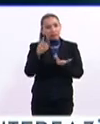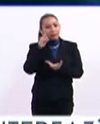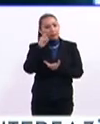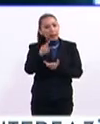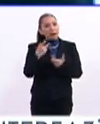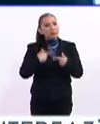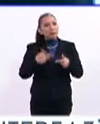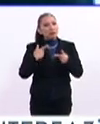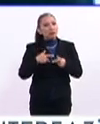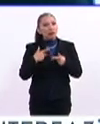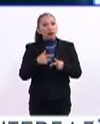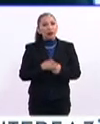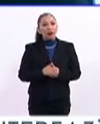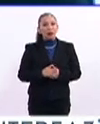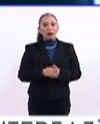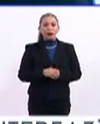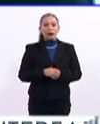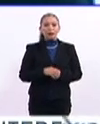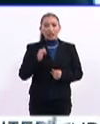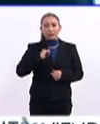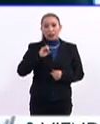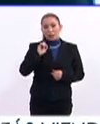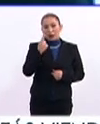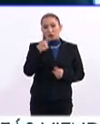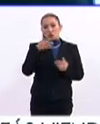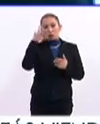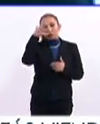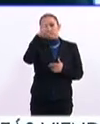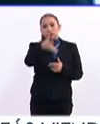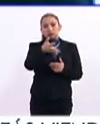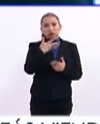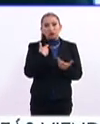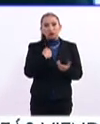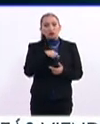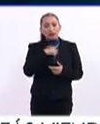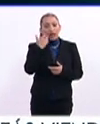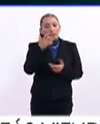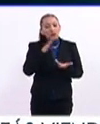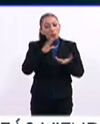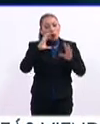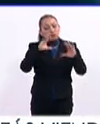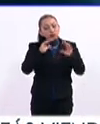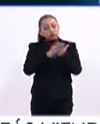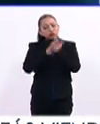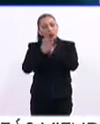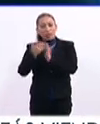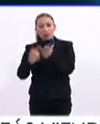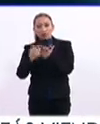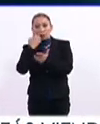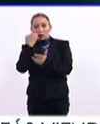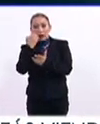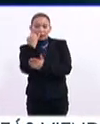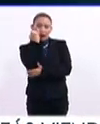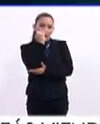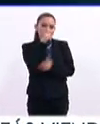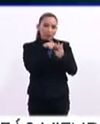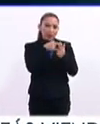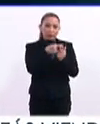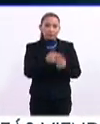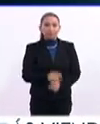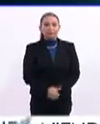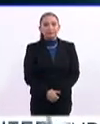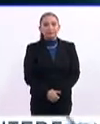el ciudadano del siglo XXI que estamos tratando de formar en las escuelas desde el nivel preescolar.